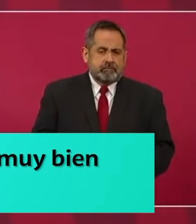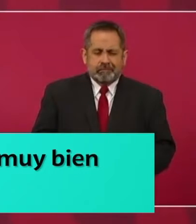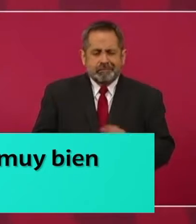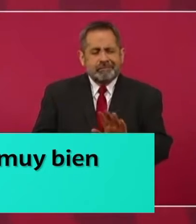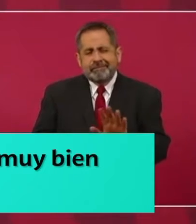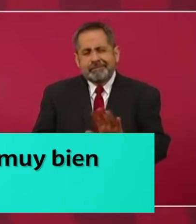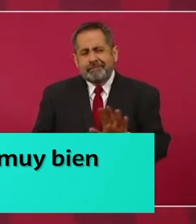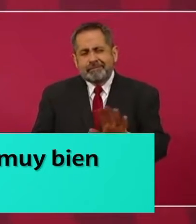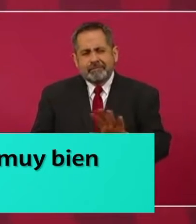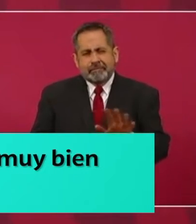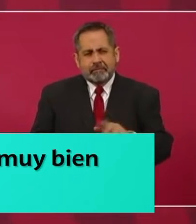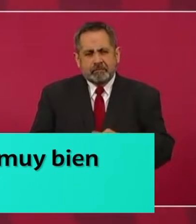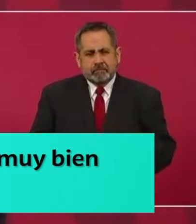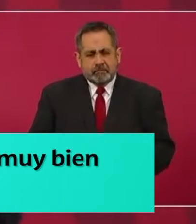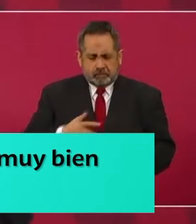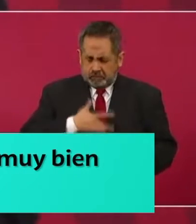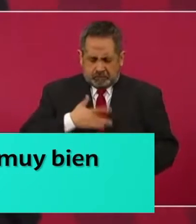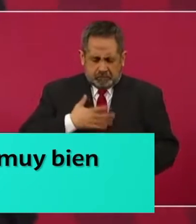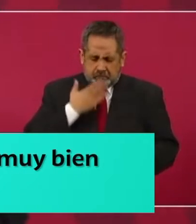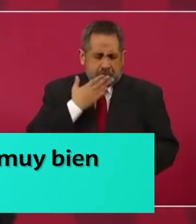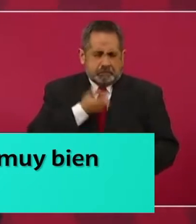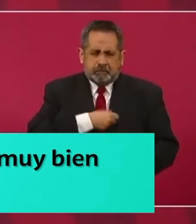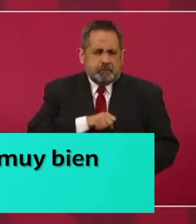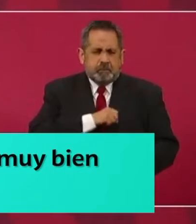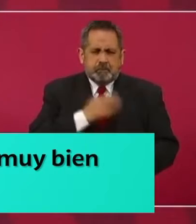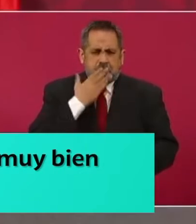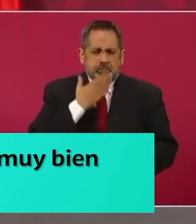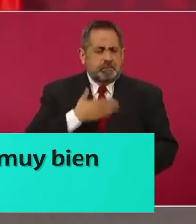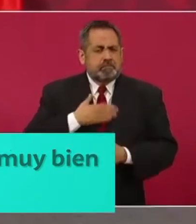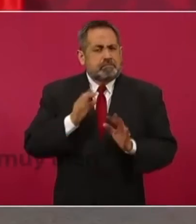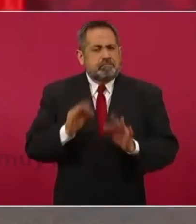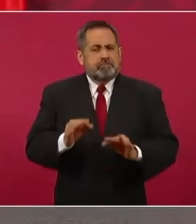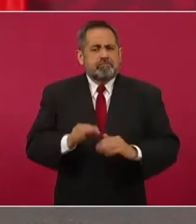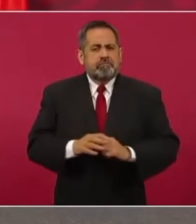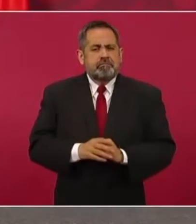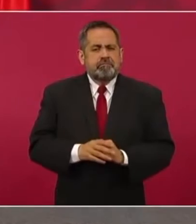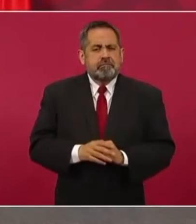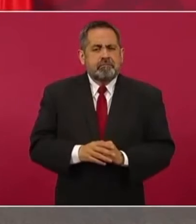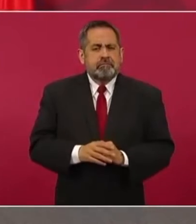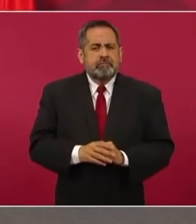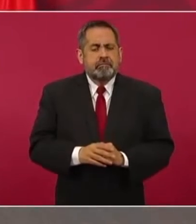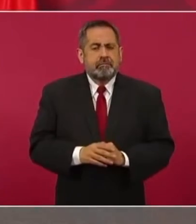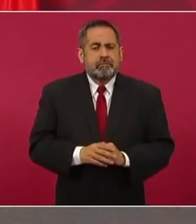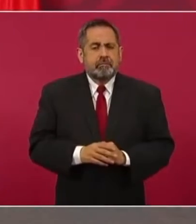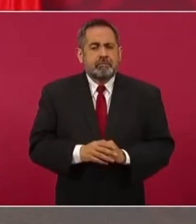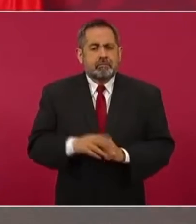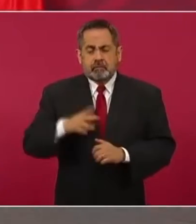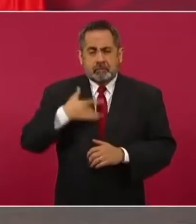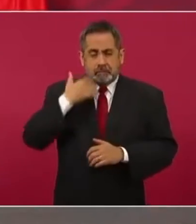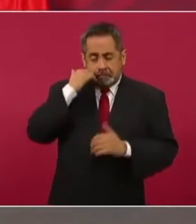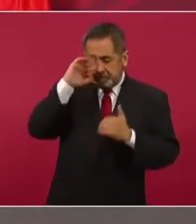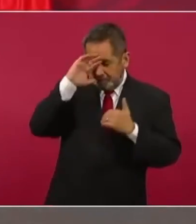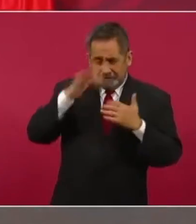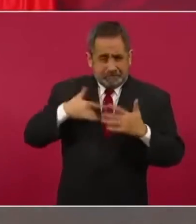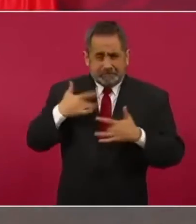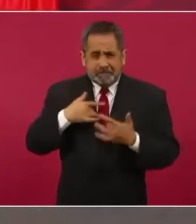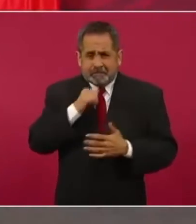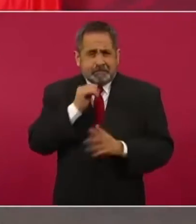No, la verdad que estoy muy bien, estoy bien y no tengo síntomas.